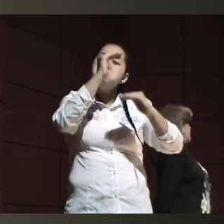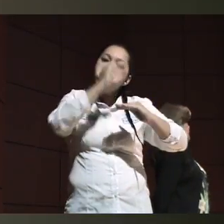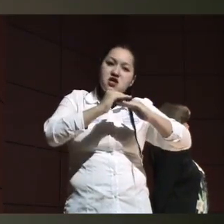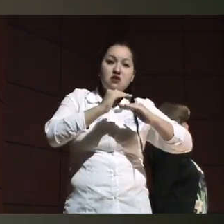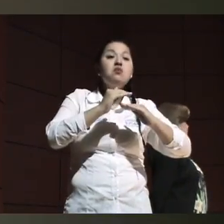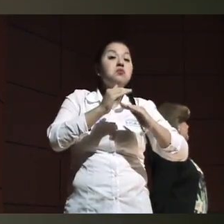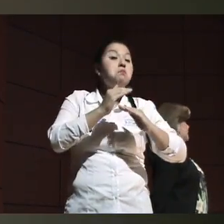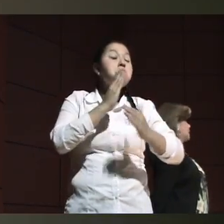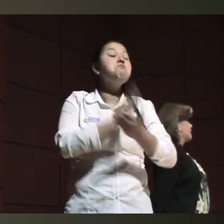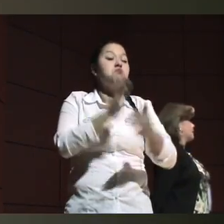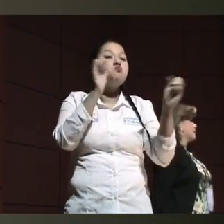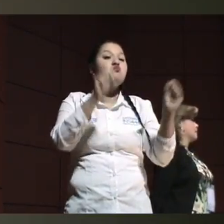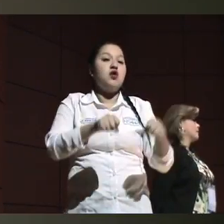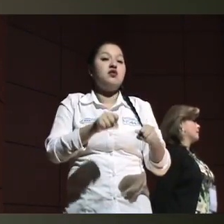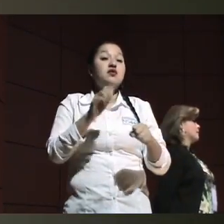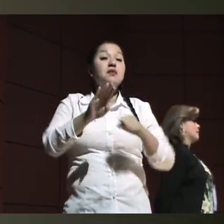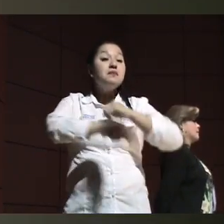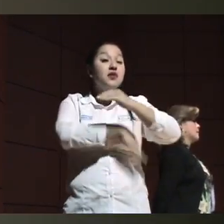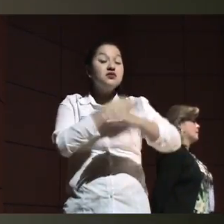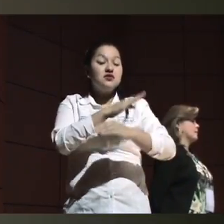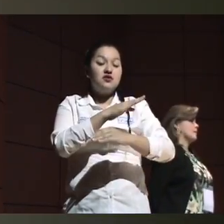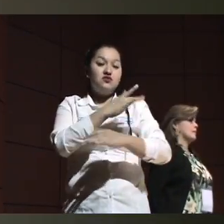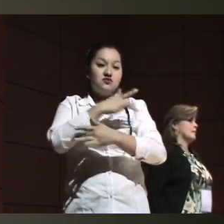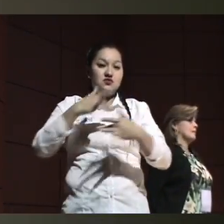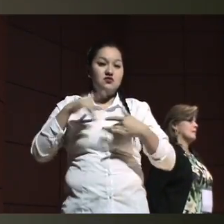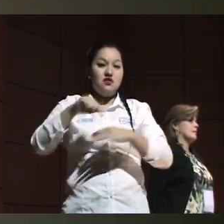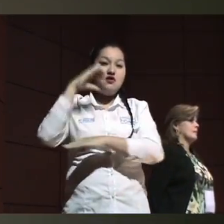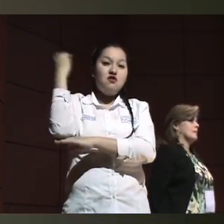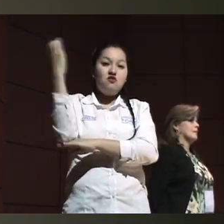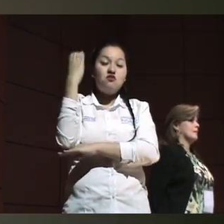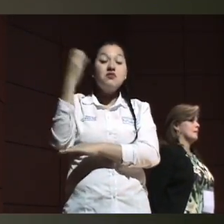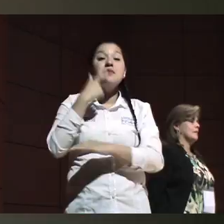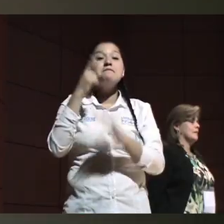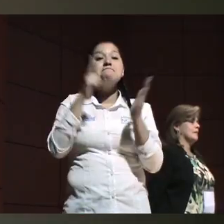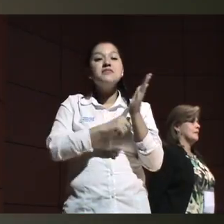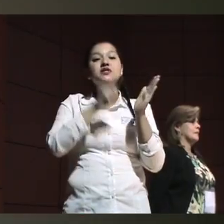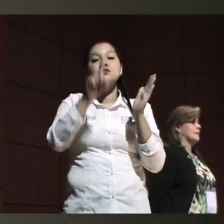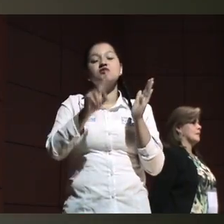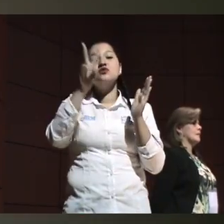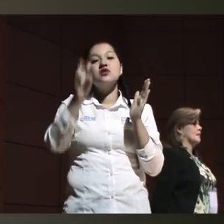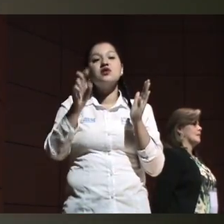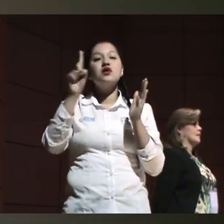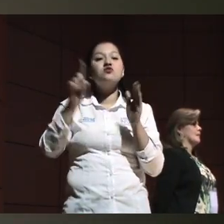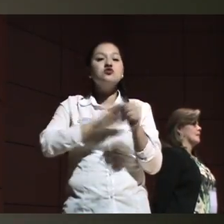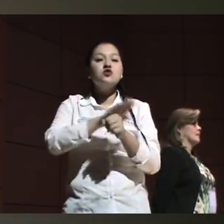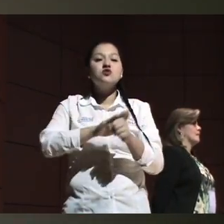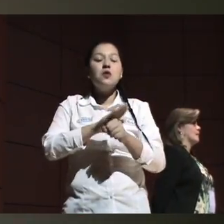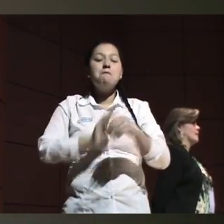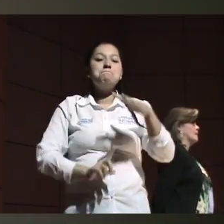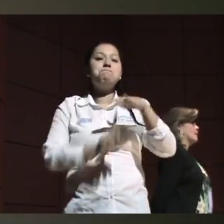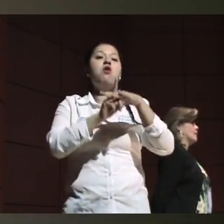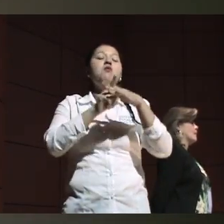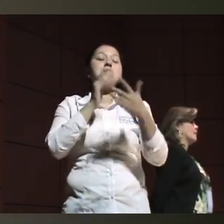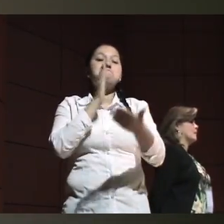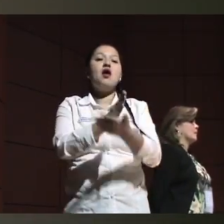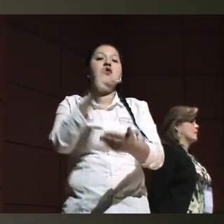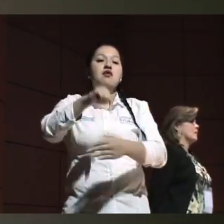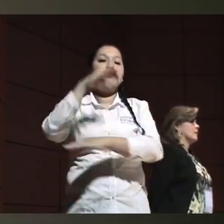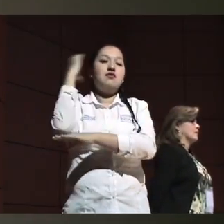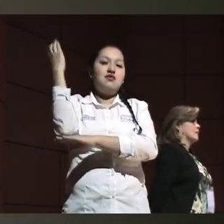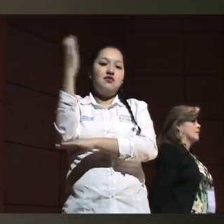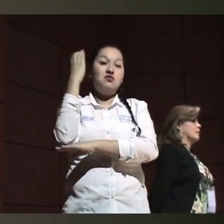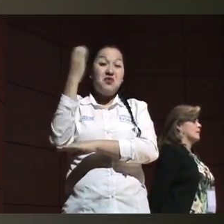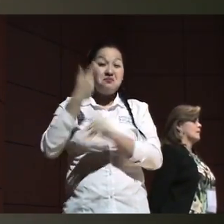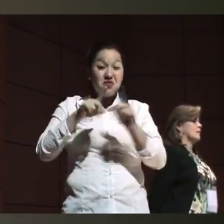habla de 2.149 casos de enfermedades huérfanas, reconociendo solamente 800 casos de ELA en Colombia,